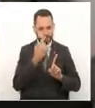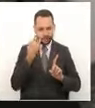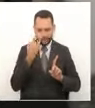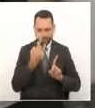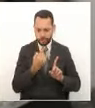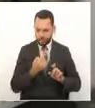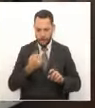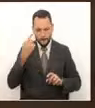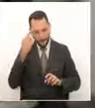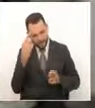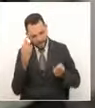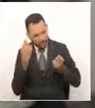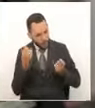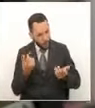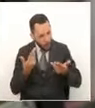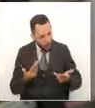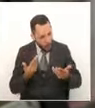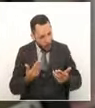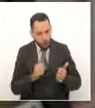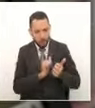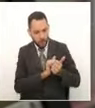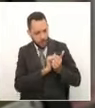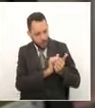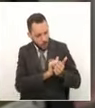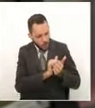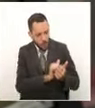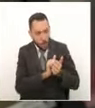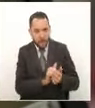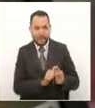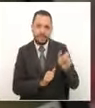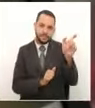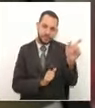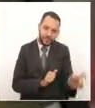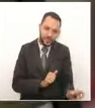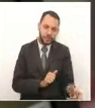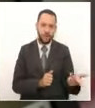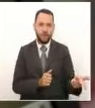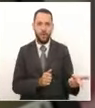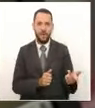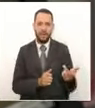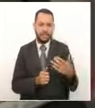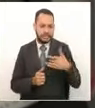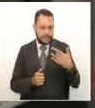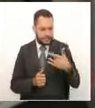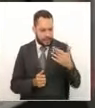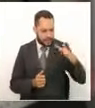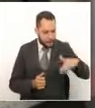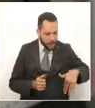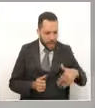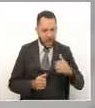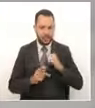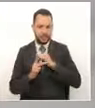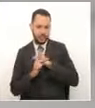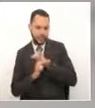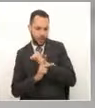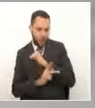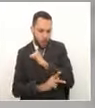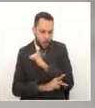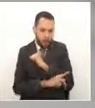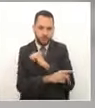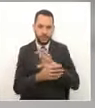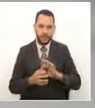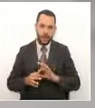en el acompañamiento no solamente humanitario, sino psicosocial a la población de